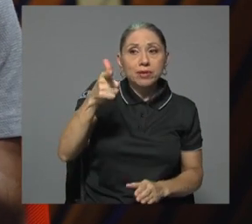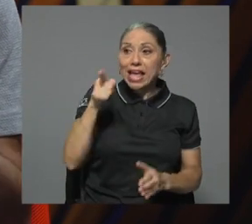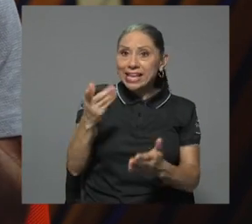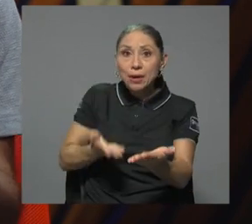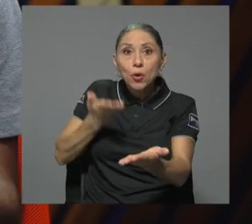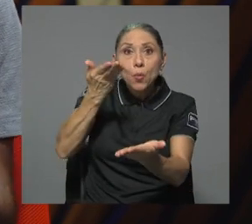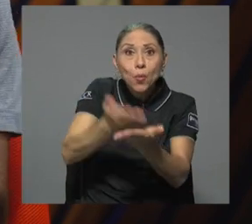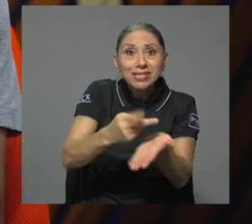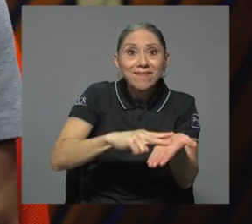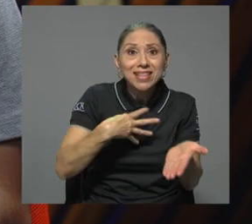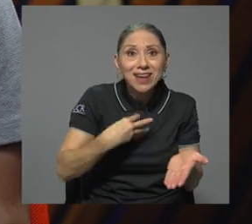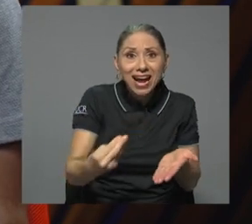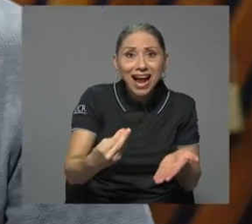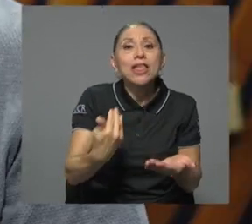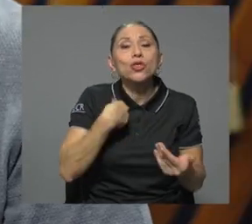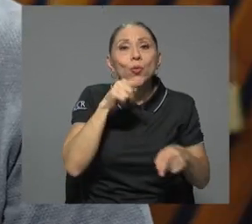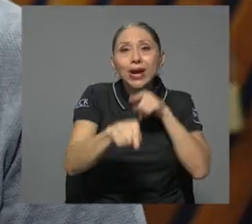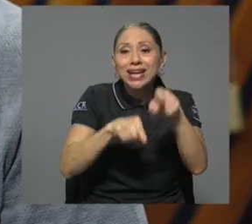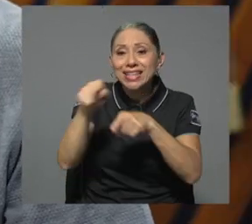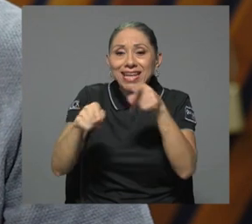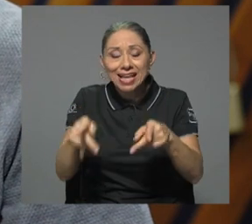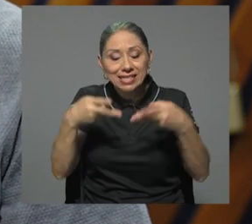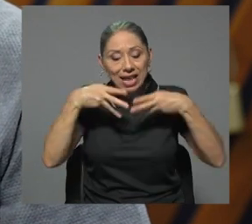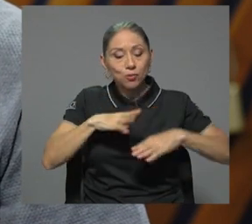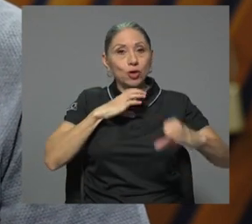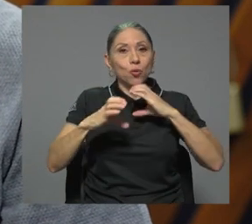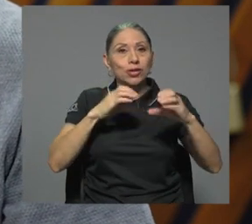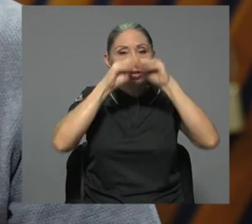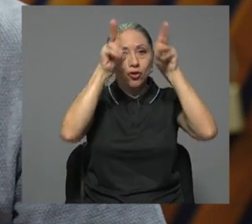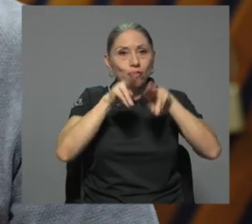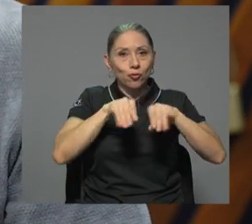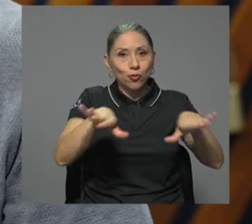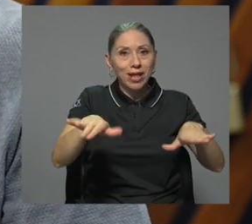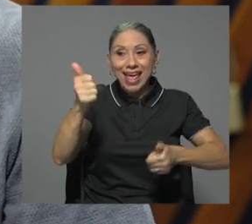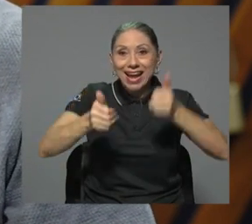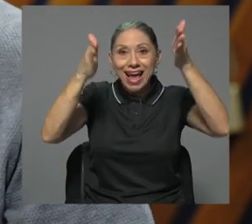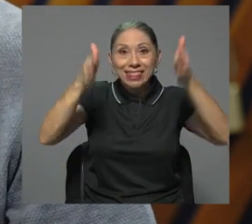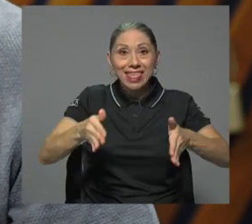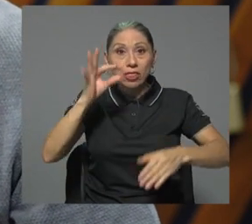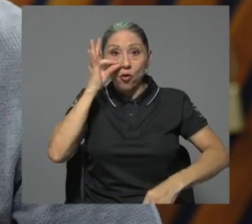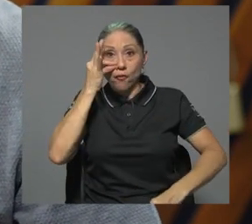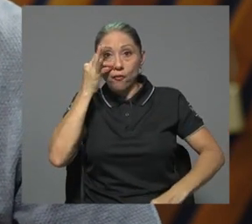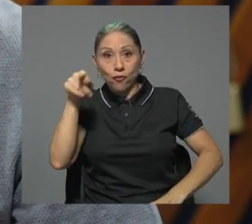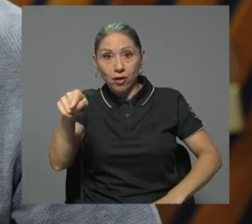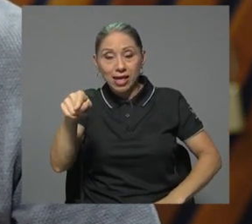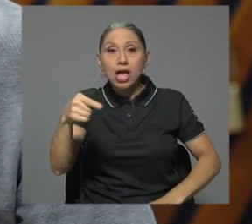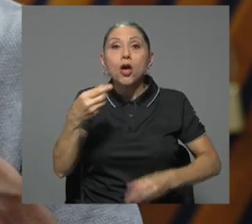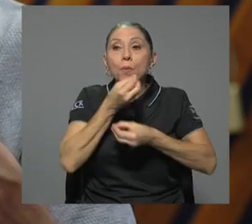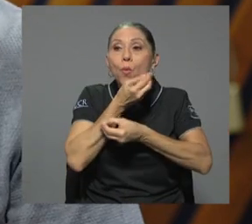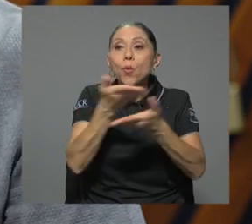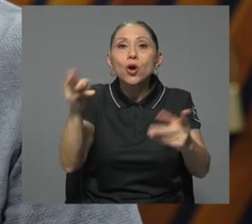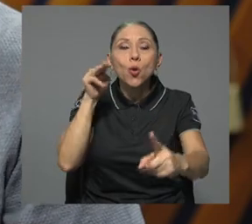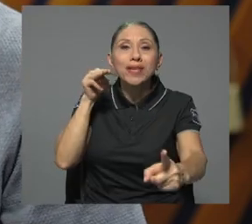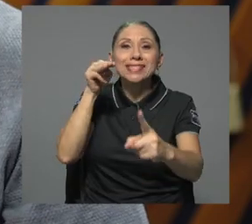críticas en la prensa y en redes sociales. El candidato presidencial, José María Figueres, publicó un mensaje en el que contradice